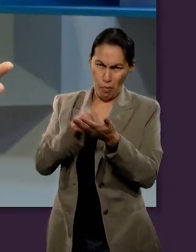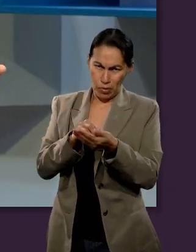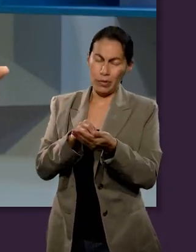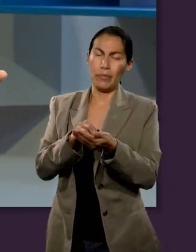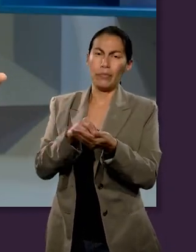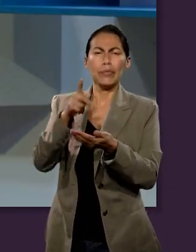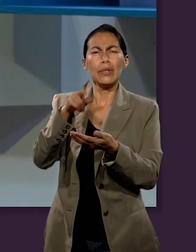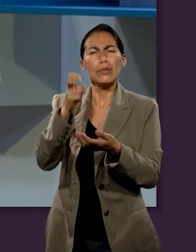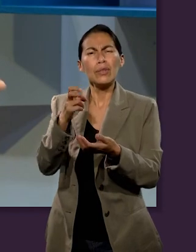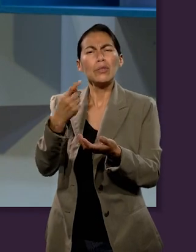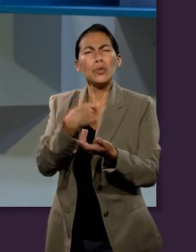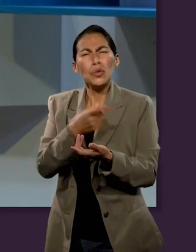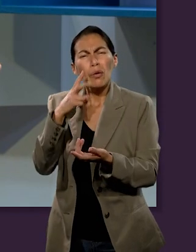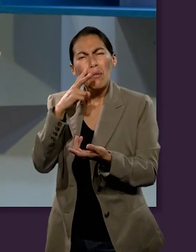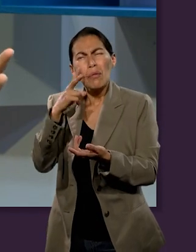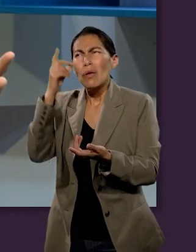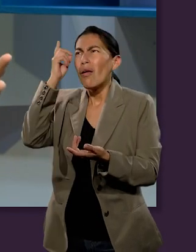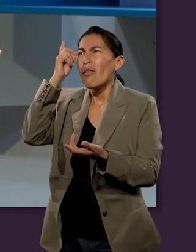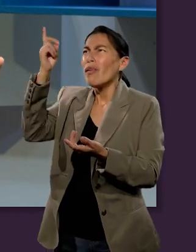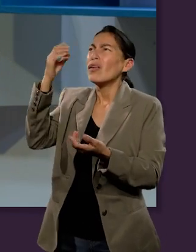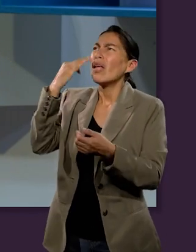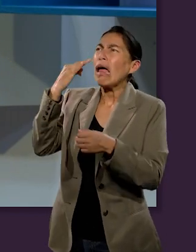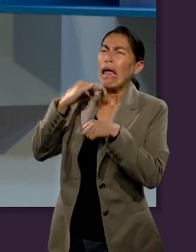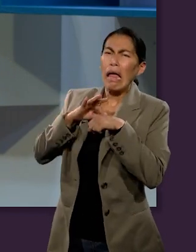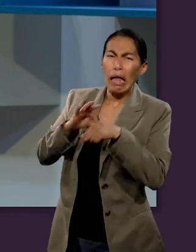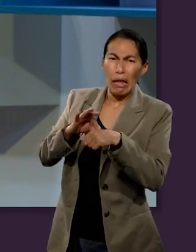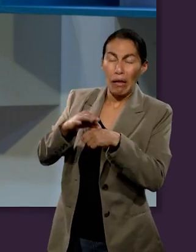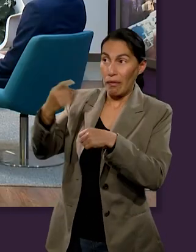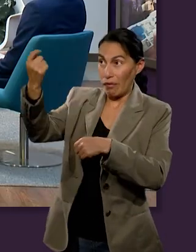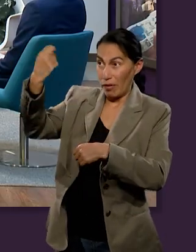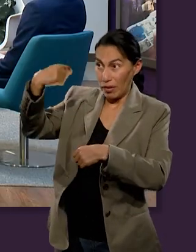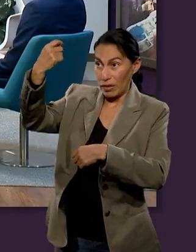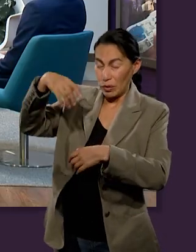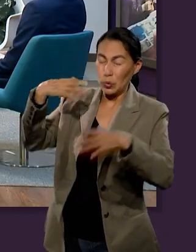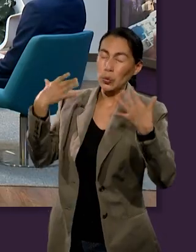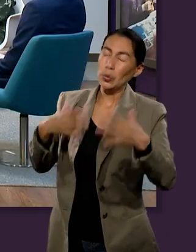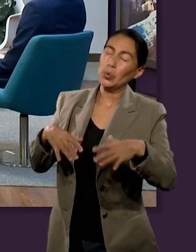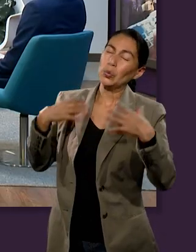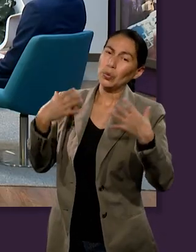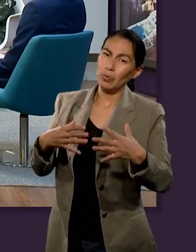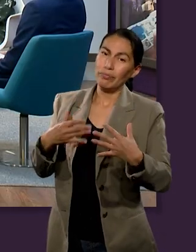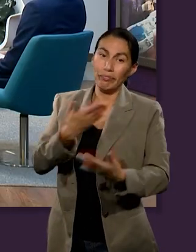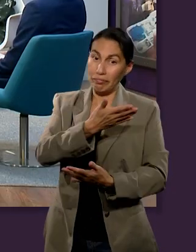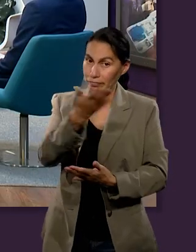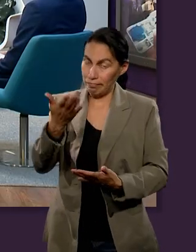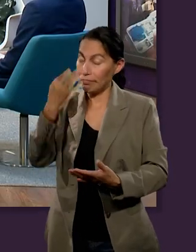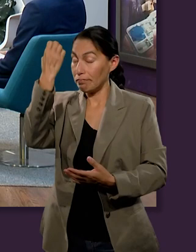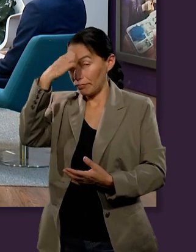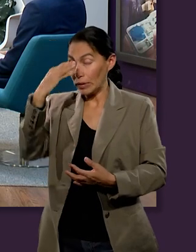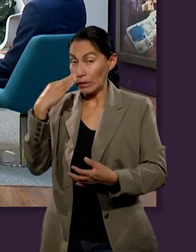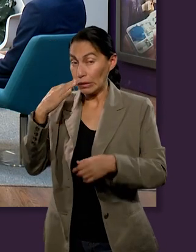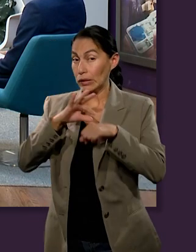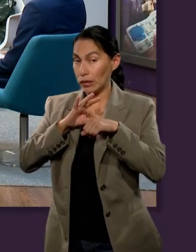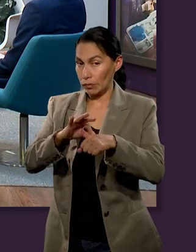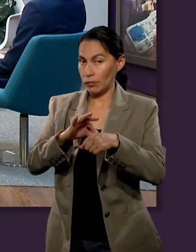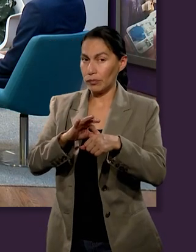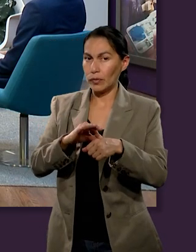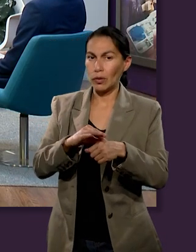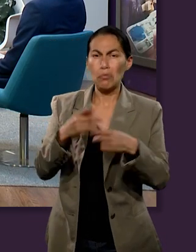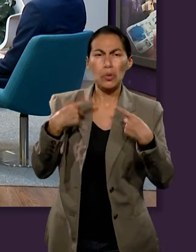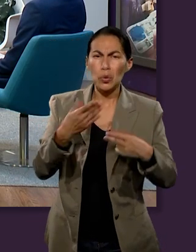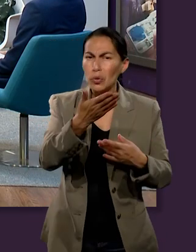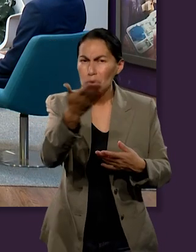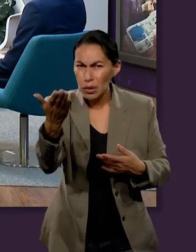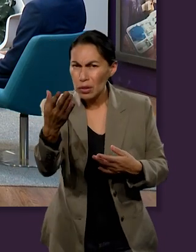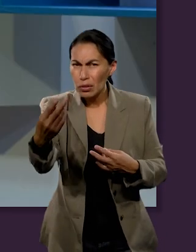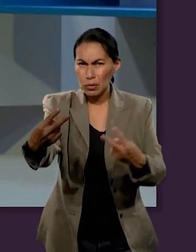Pero también tenemos que dar eso completo. Pero entonces uno ve las bendiciones y esas bendiciones son extraordinarias que creo que